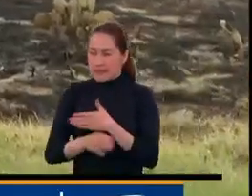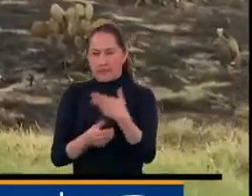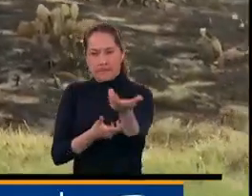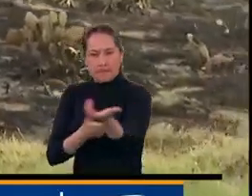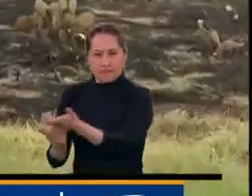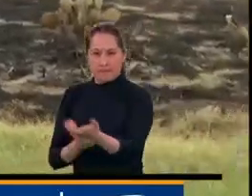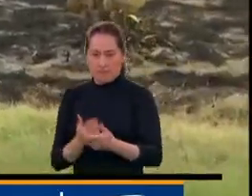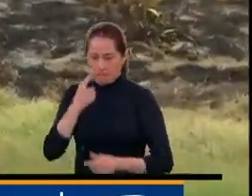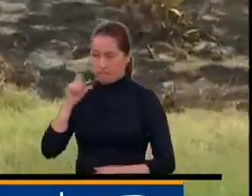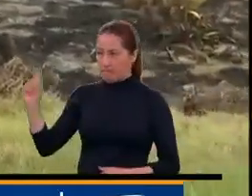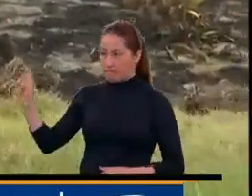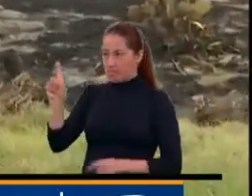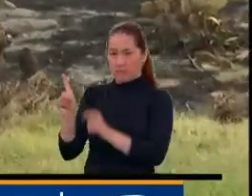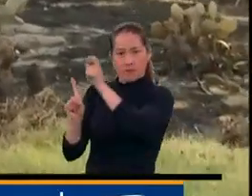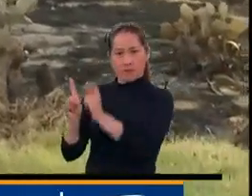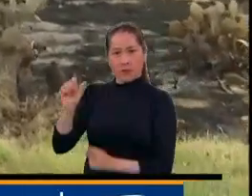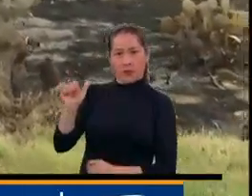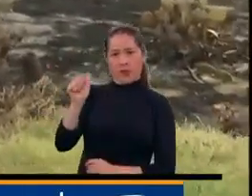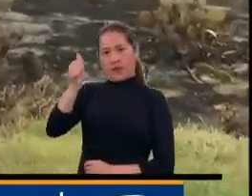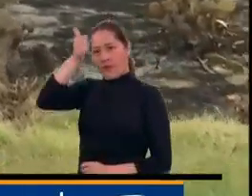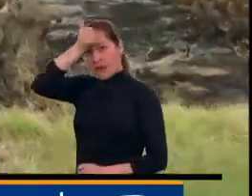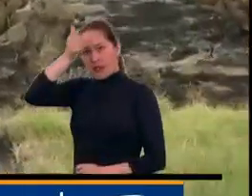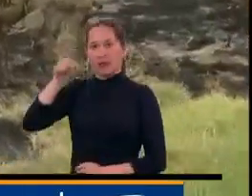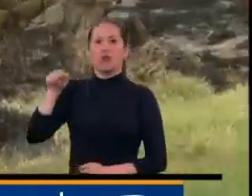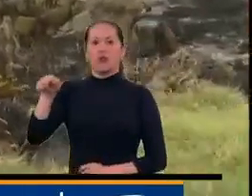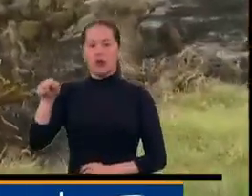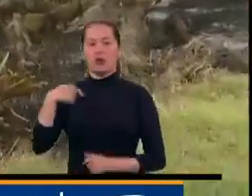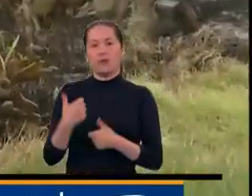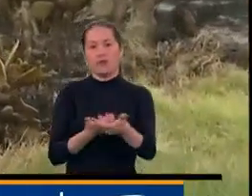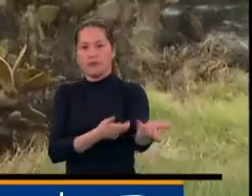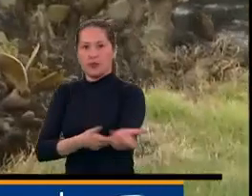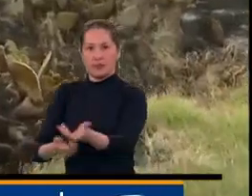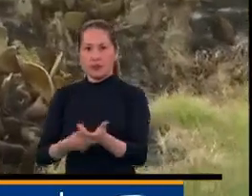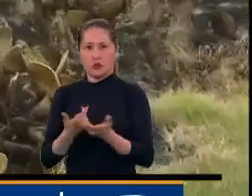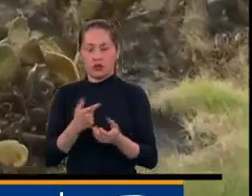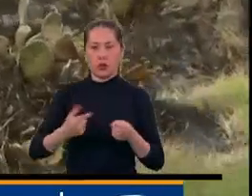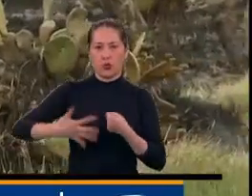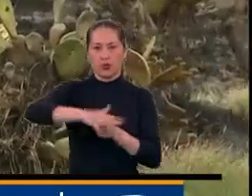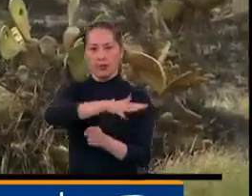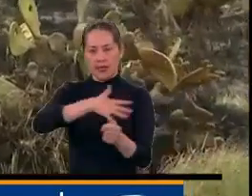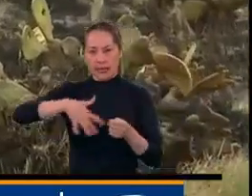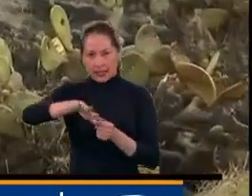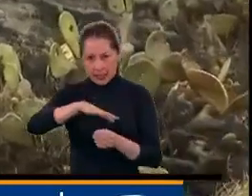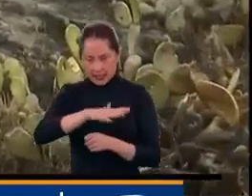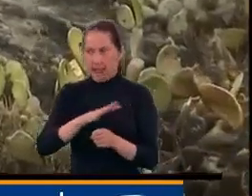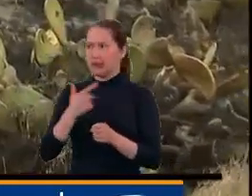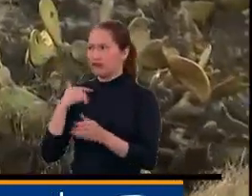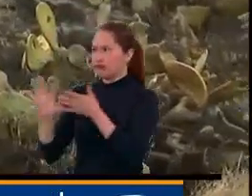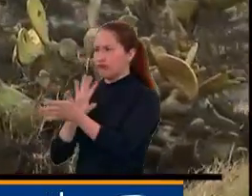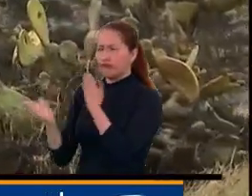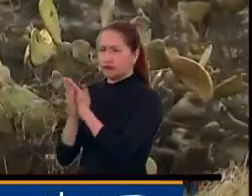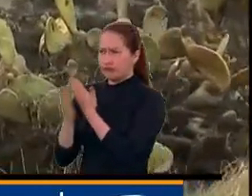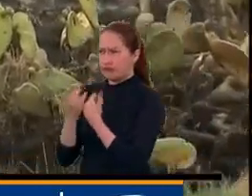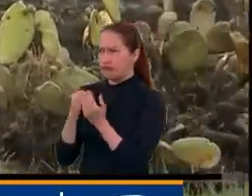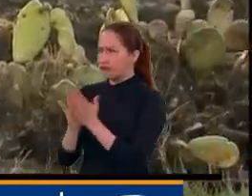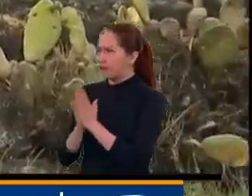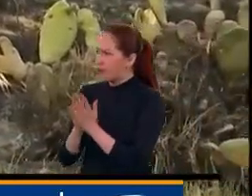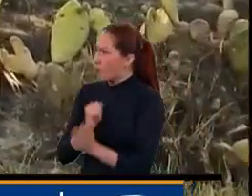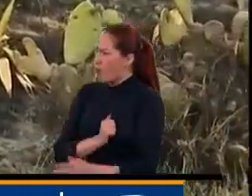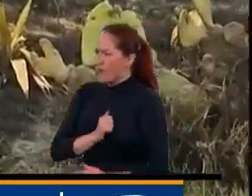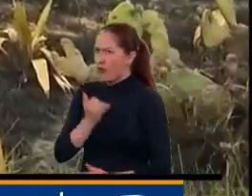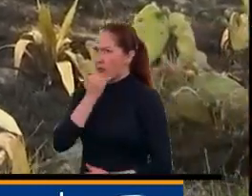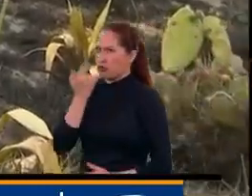Cuerpo de Bomberos de Cundinamarca. Capitán, hablemos un poco de la situación, sobre todo de la preocupación que existe por el